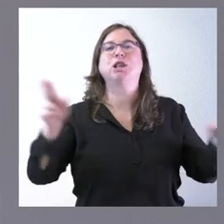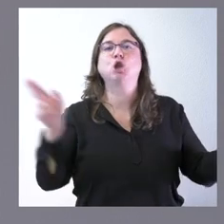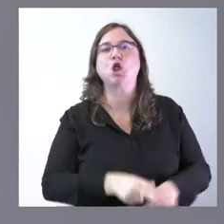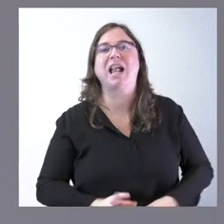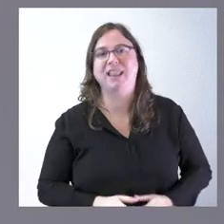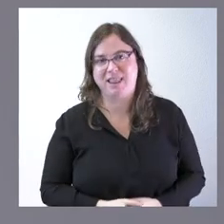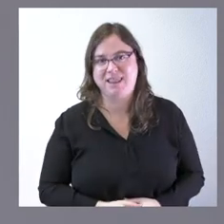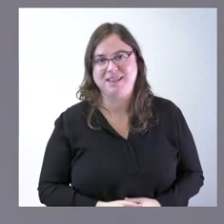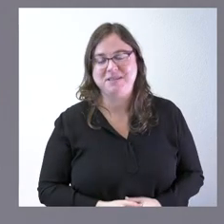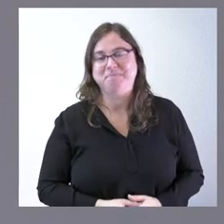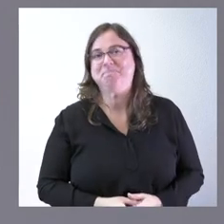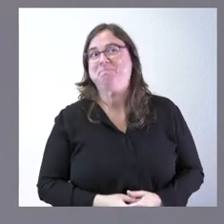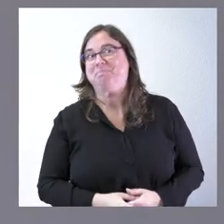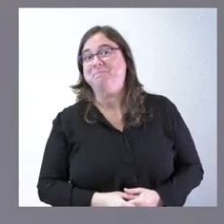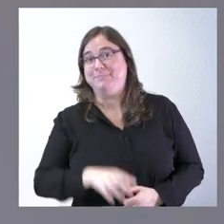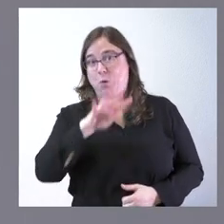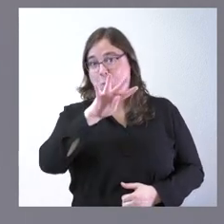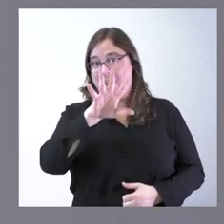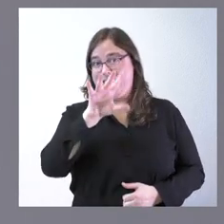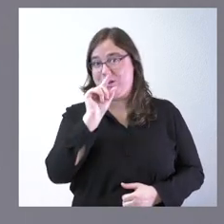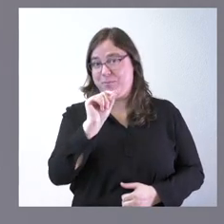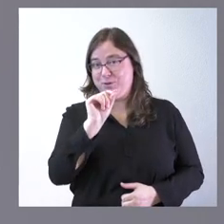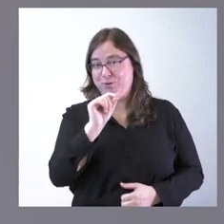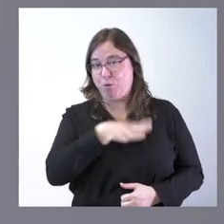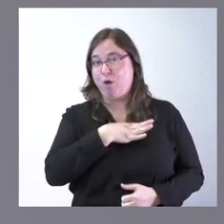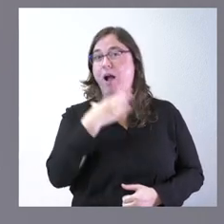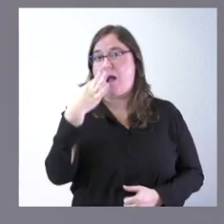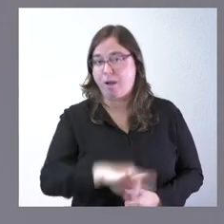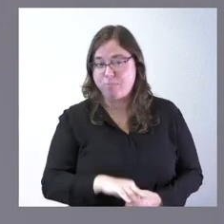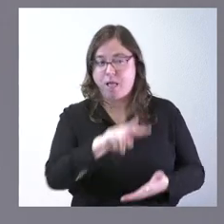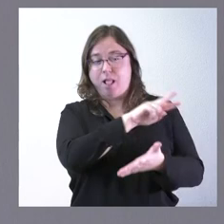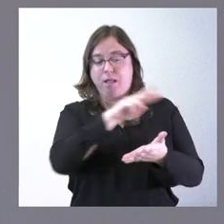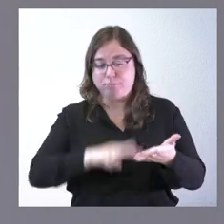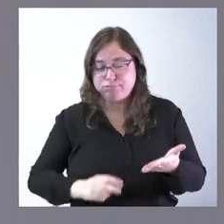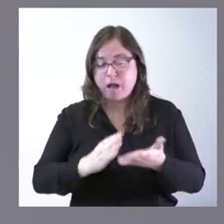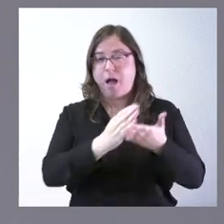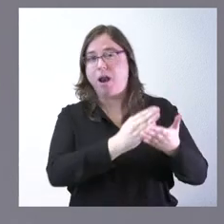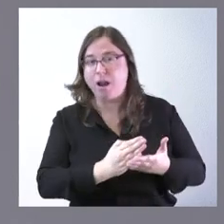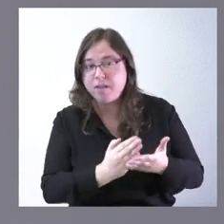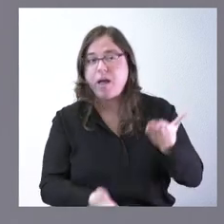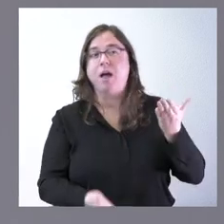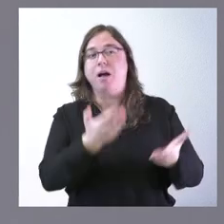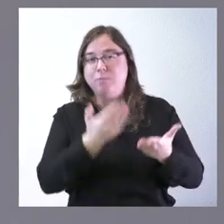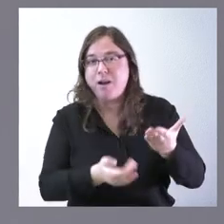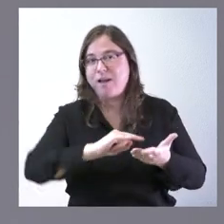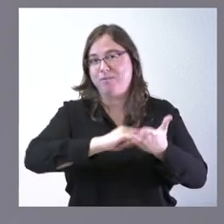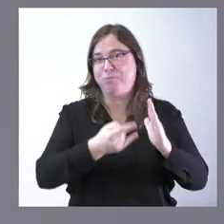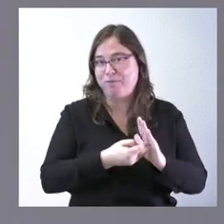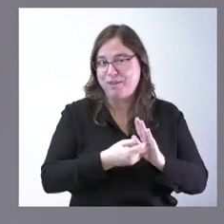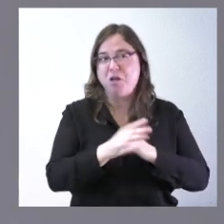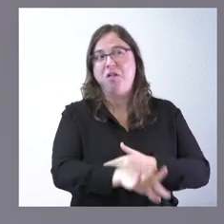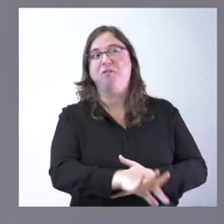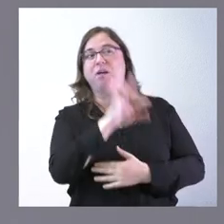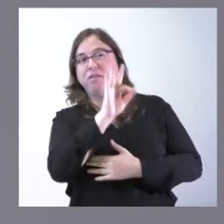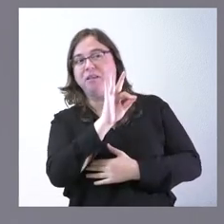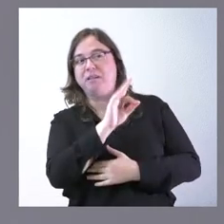por tanto ya en 45 minutos fueron capaces de analizar estudiar valorar el proyecto de presupuestos y decidir que merecía